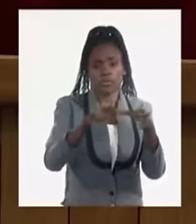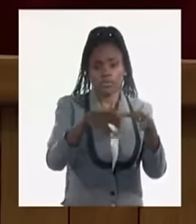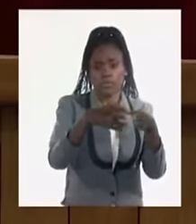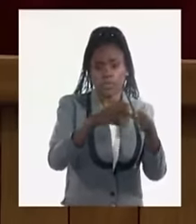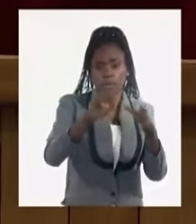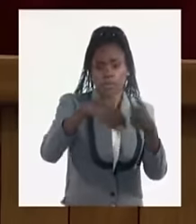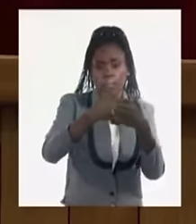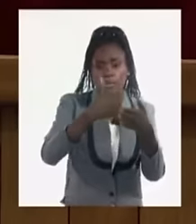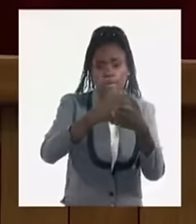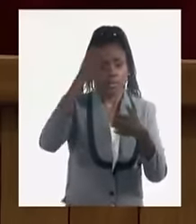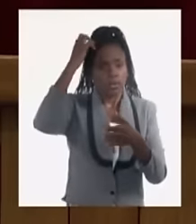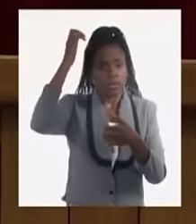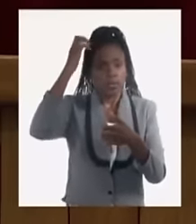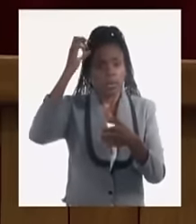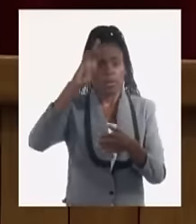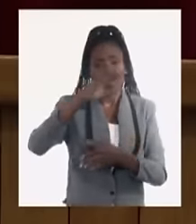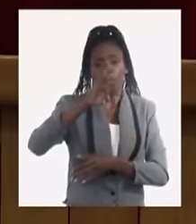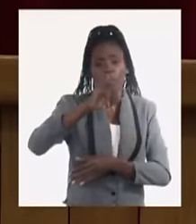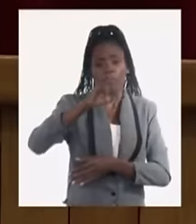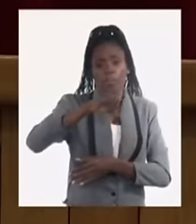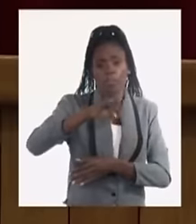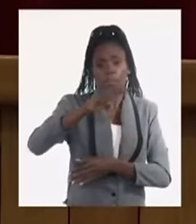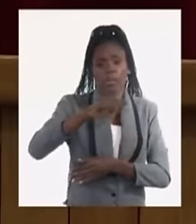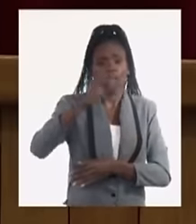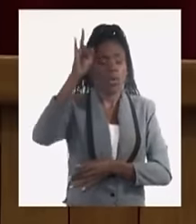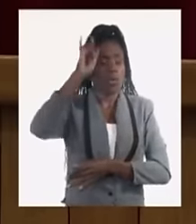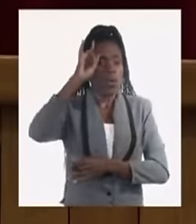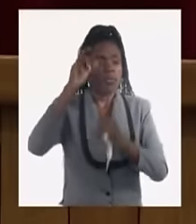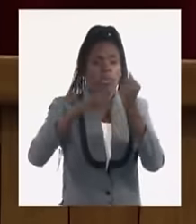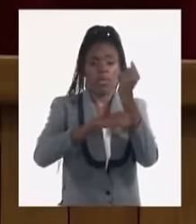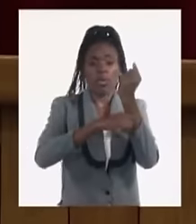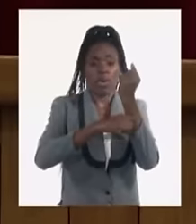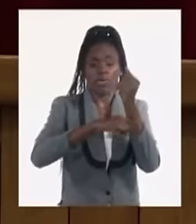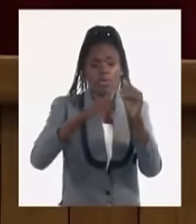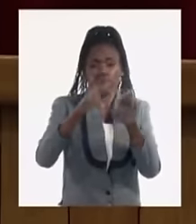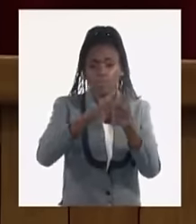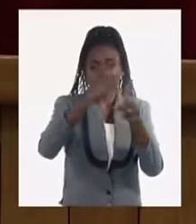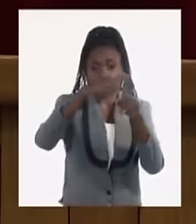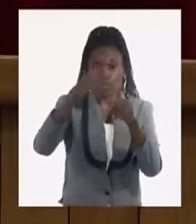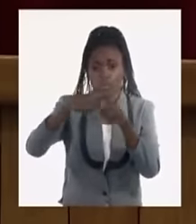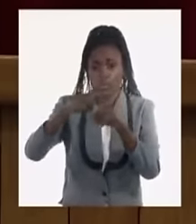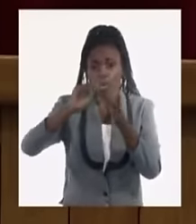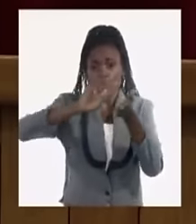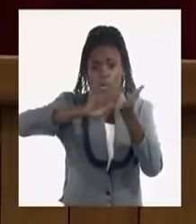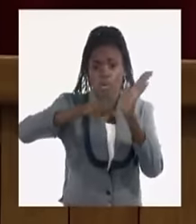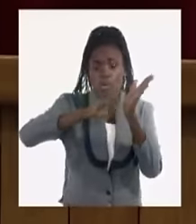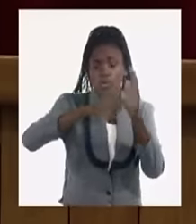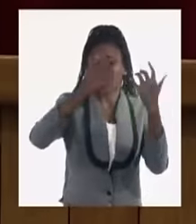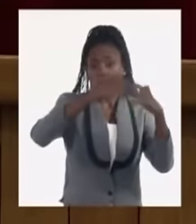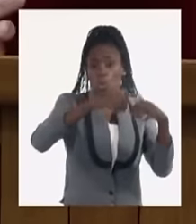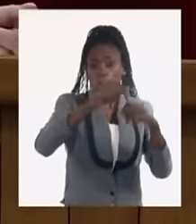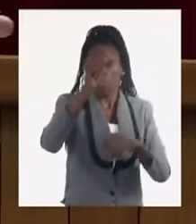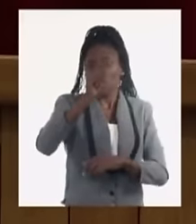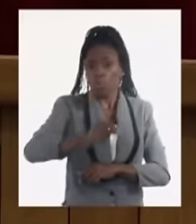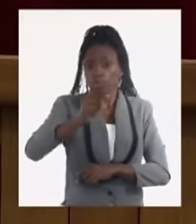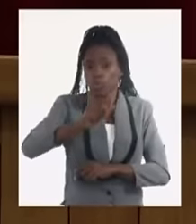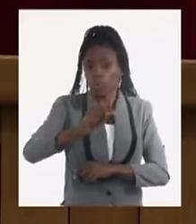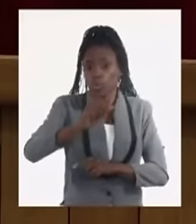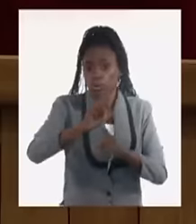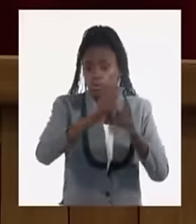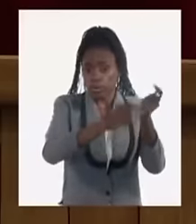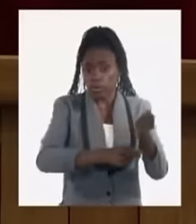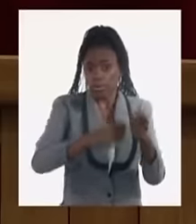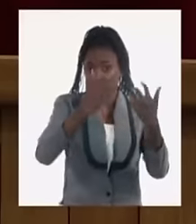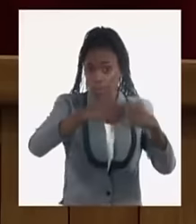estatales a las empresas del minal los lácteos los cárnicos etcétera el contrato con los productores para que esas